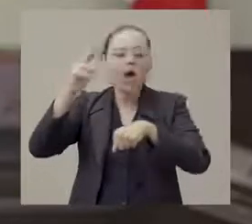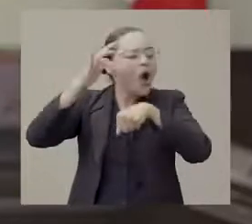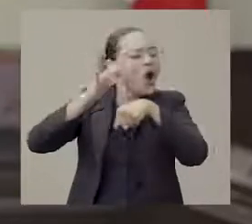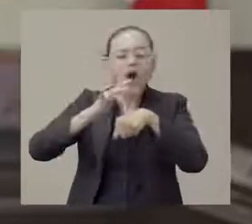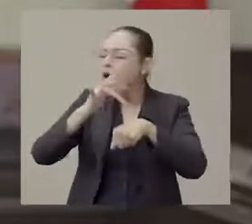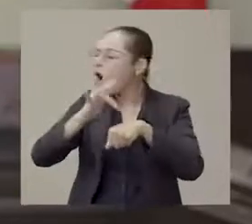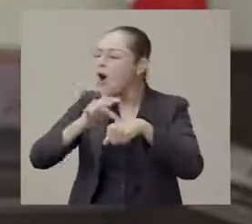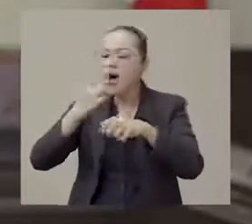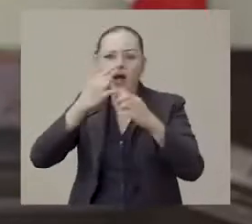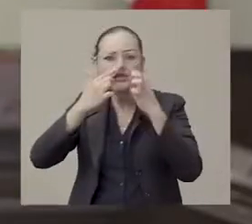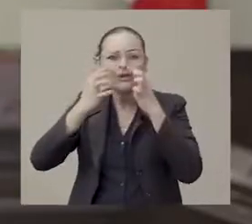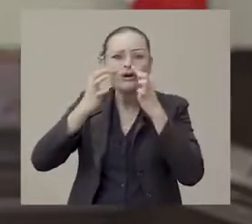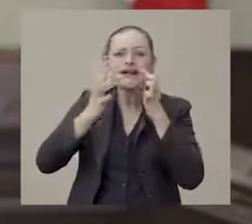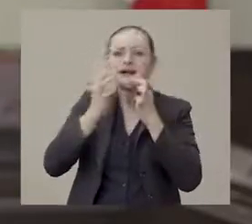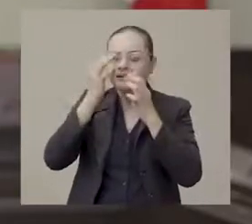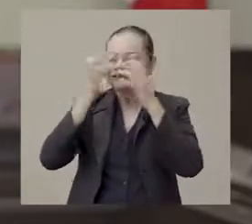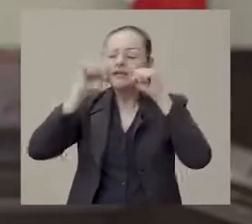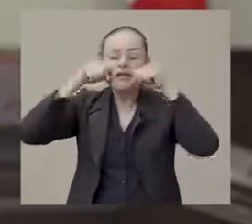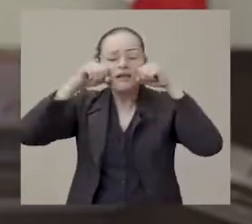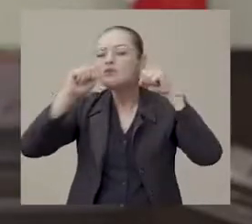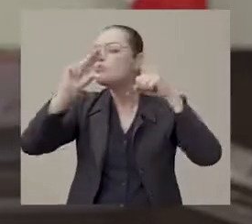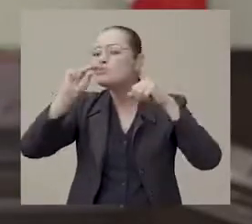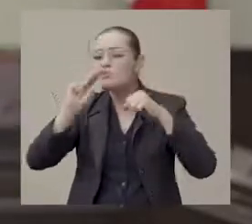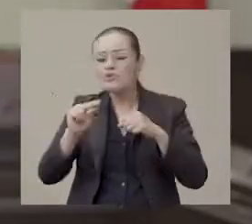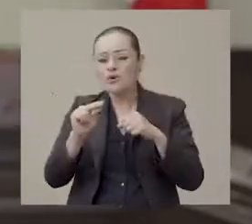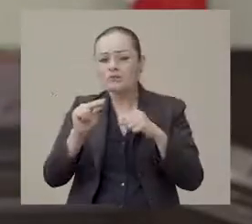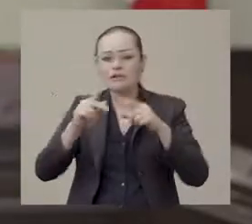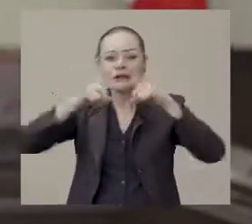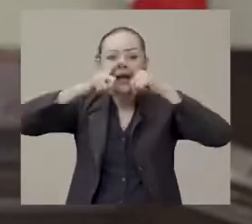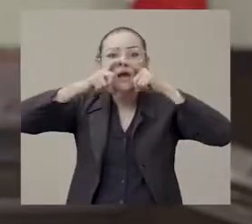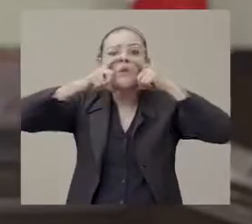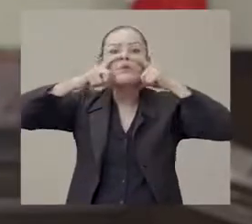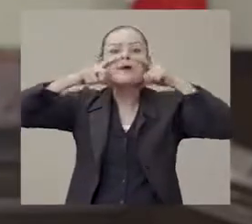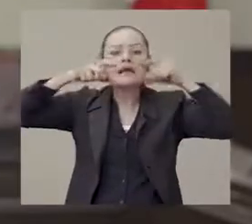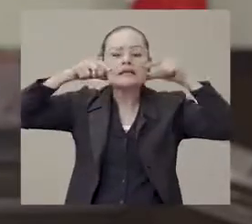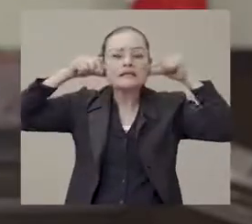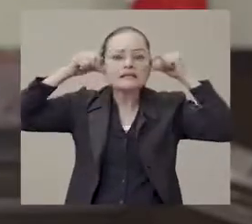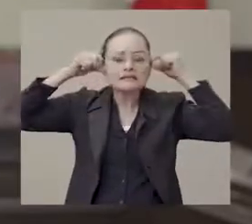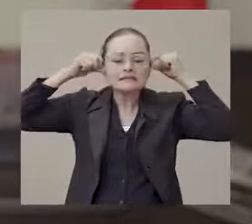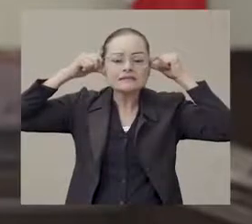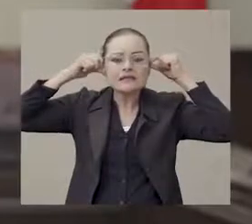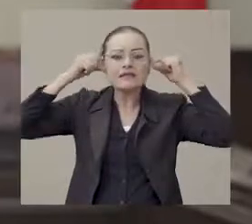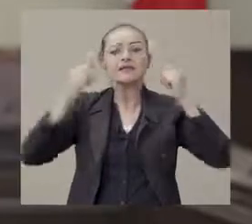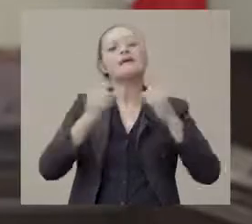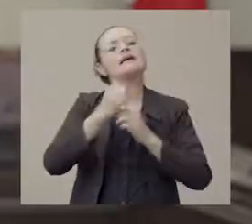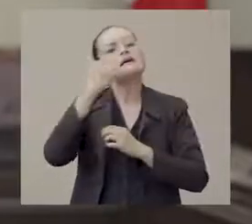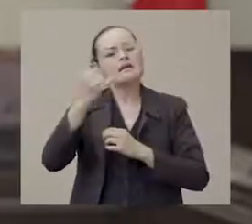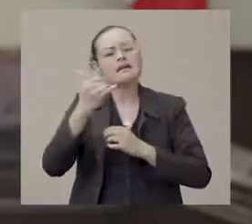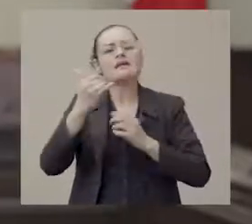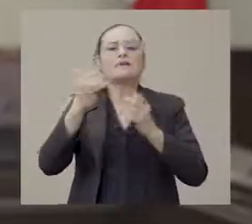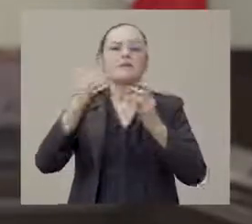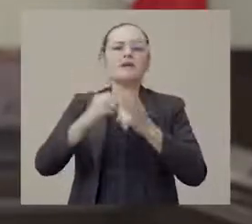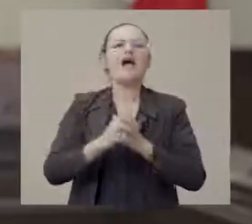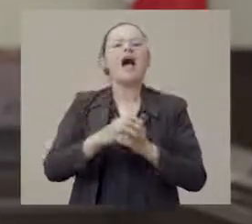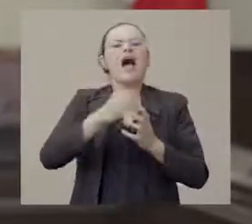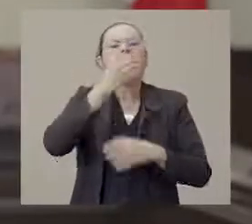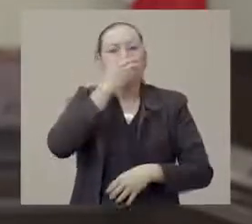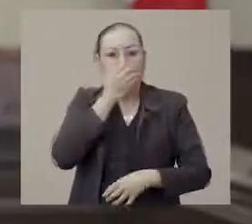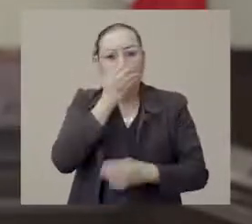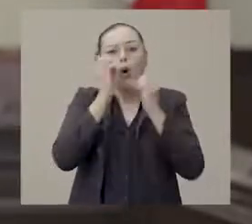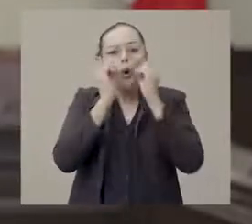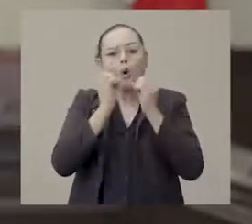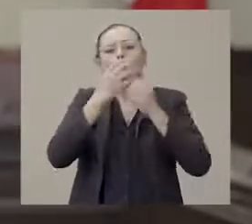tocarse la nariz, la boca, los ojos y la cara en general. El cubrirse la boca y nariz con el ángulo interior del brazo